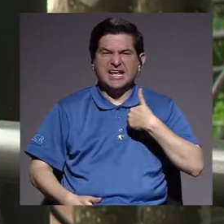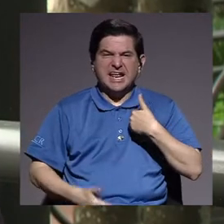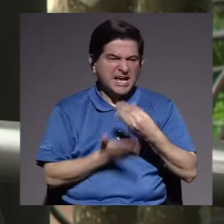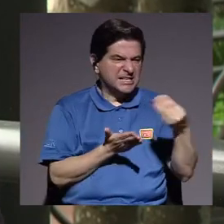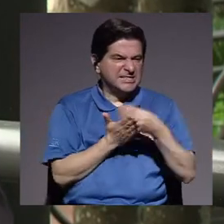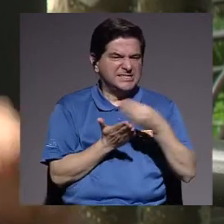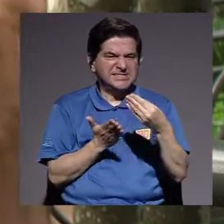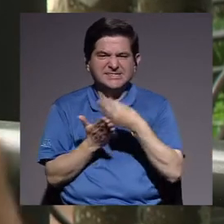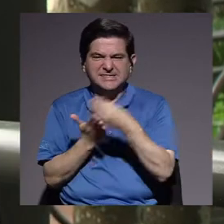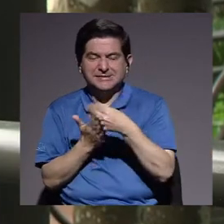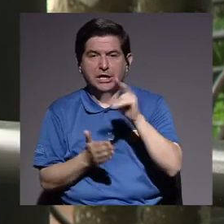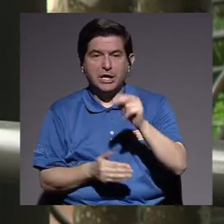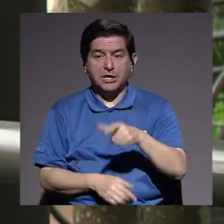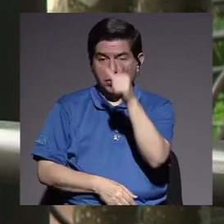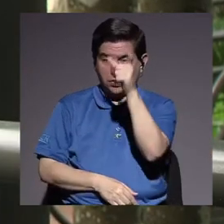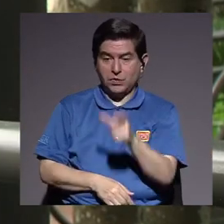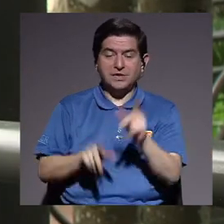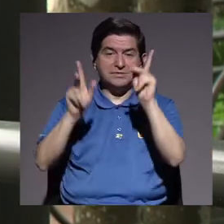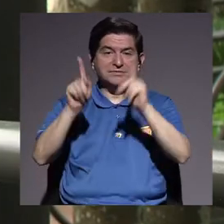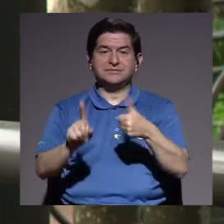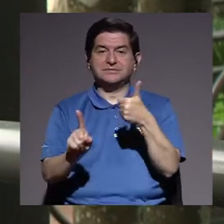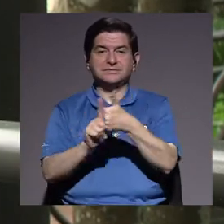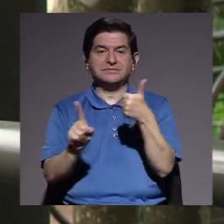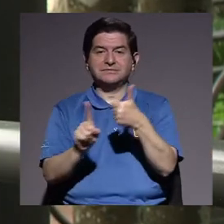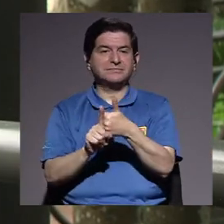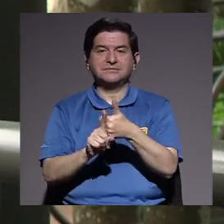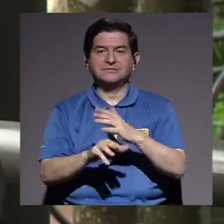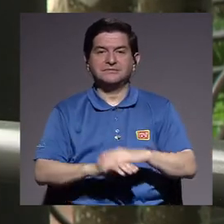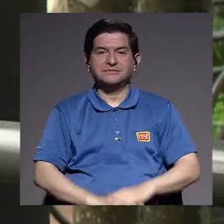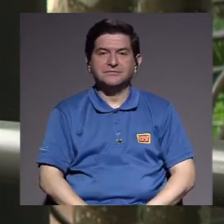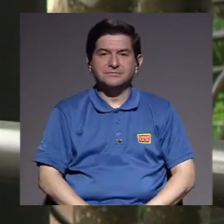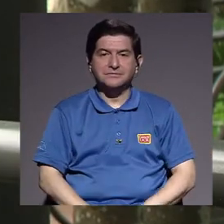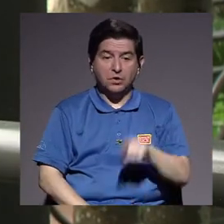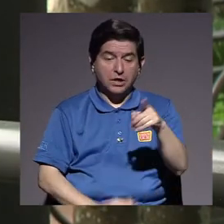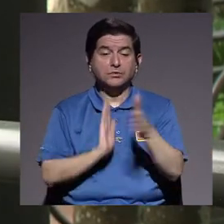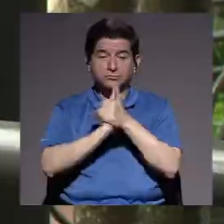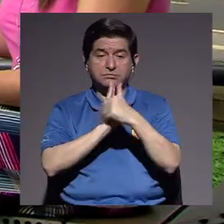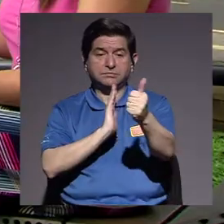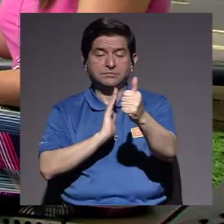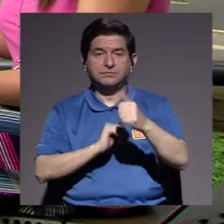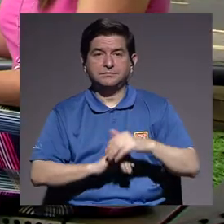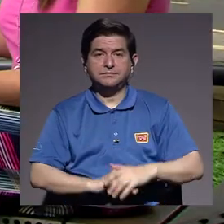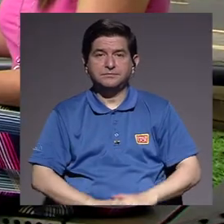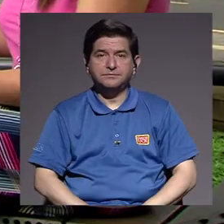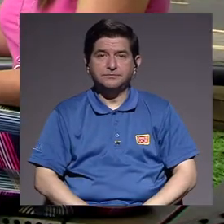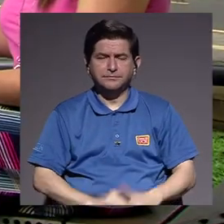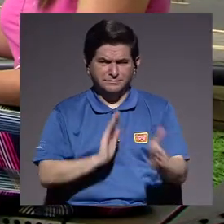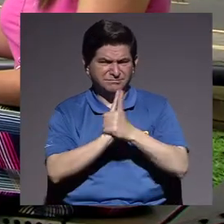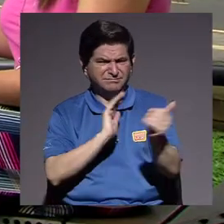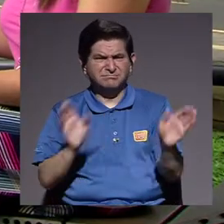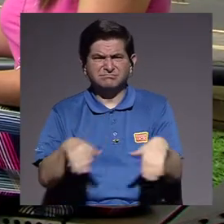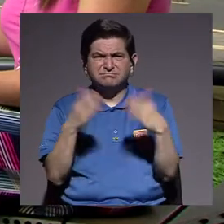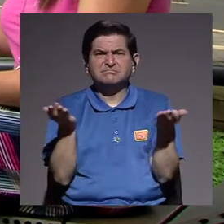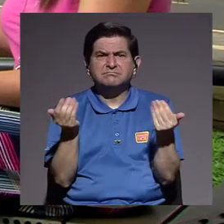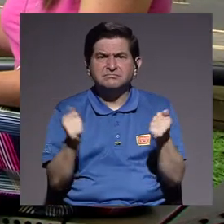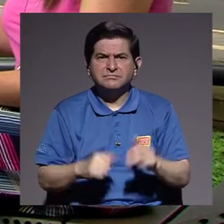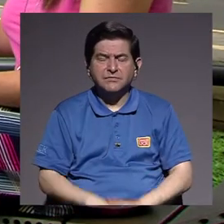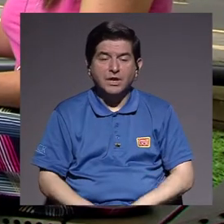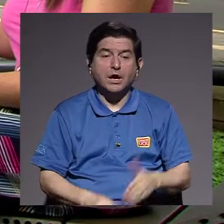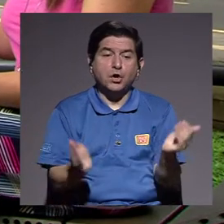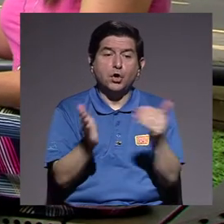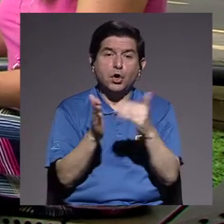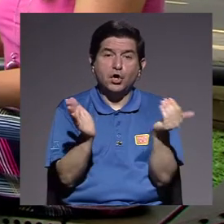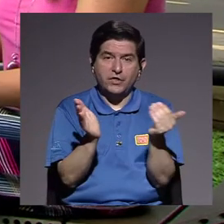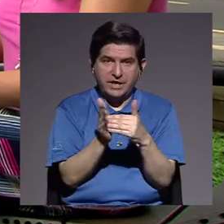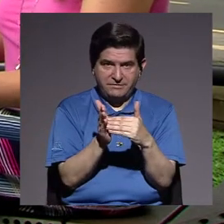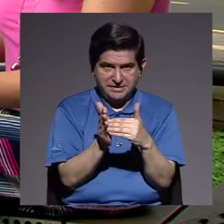consumo, ¿verdad? Y no con el ser de las personas, de los individuos. Y creo que eso hay que potenciarlo. Y para potenciar eso necesitamos otra